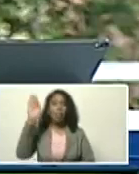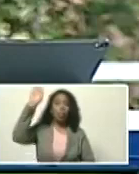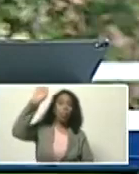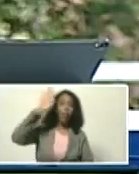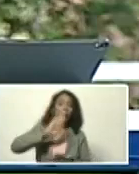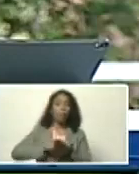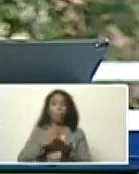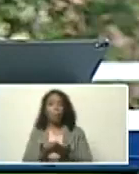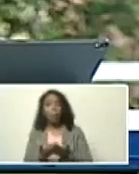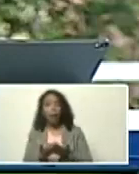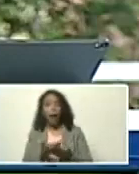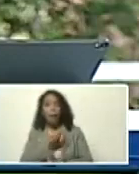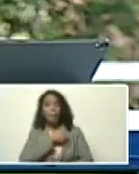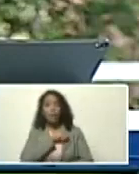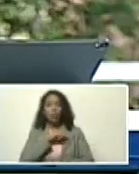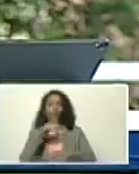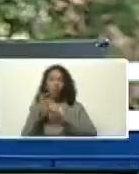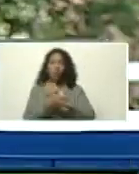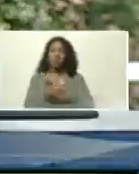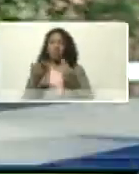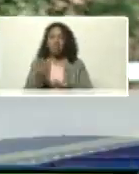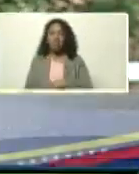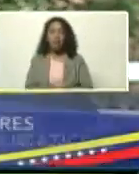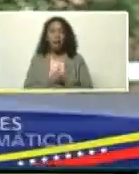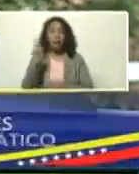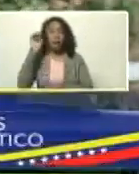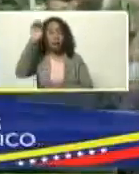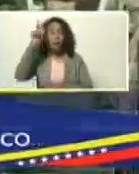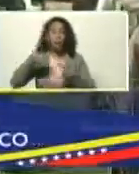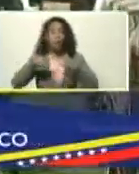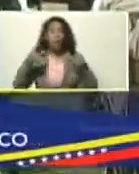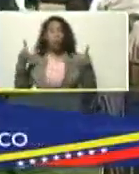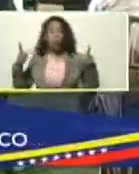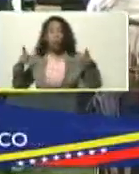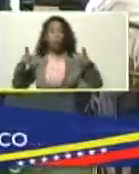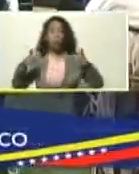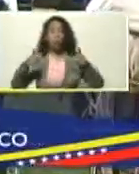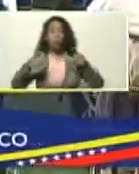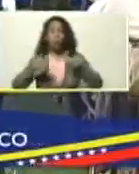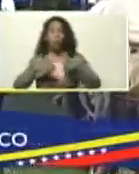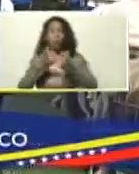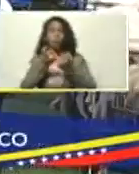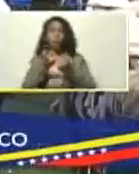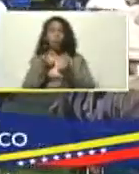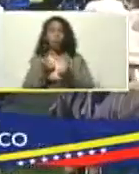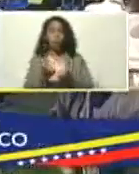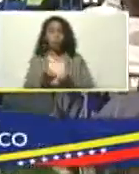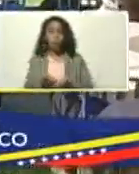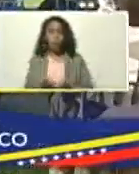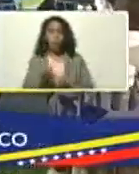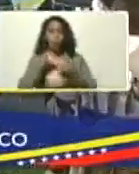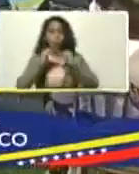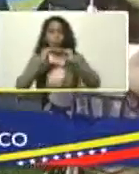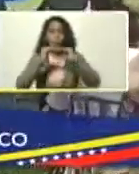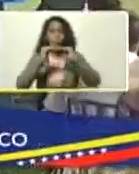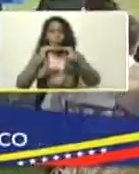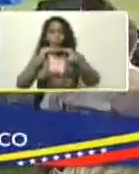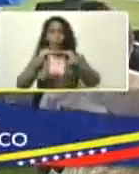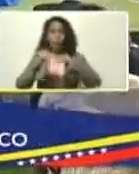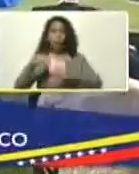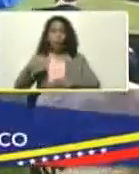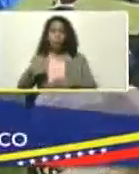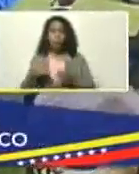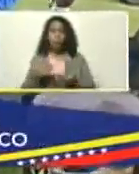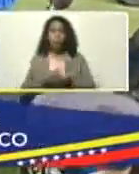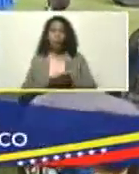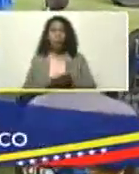traducción, escenarios futuros, indica una disminución, en los escurrimientos, superficiales, de las precipitaciones,